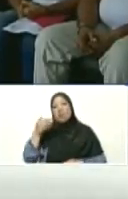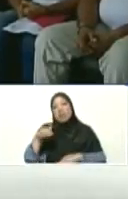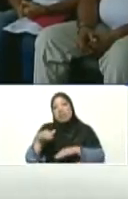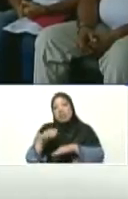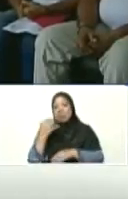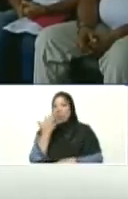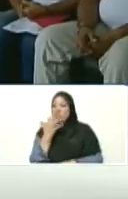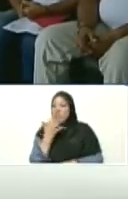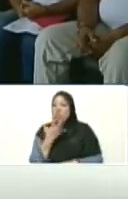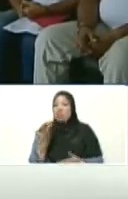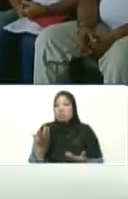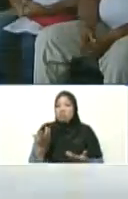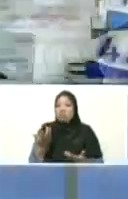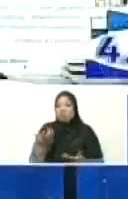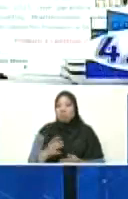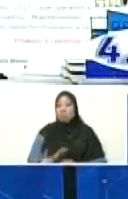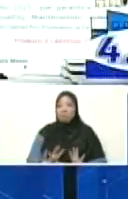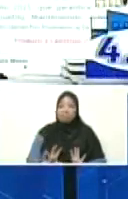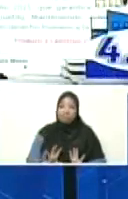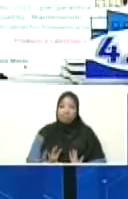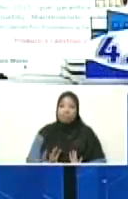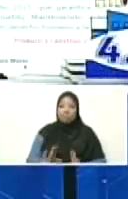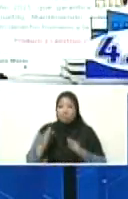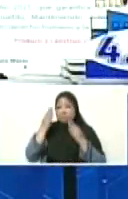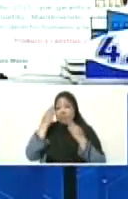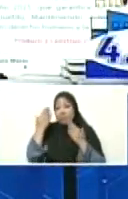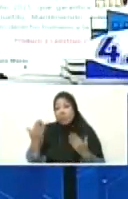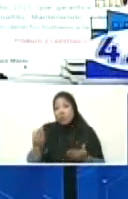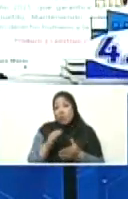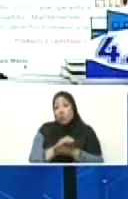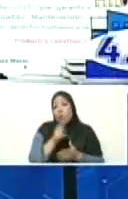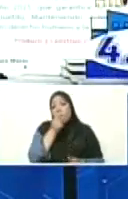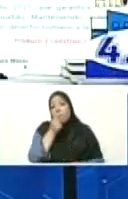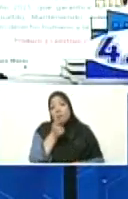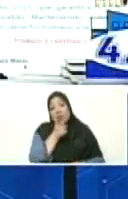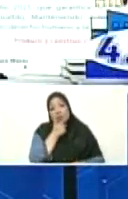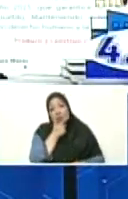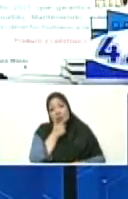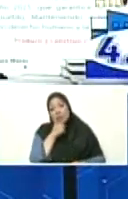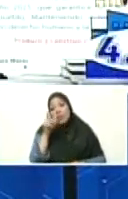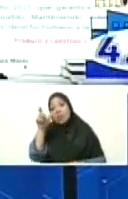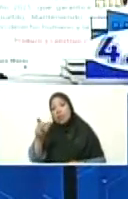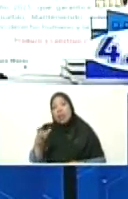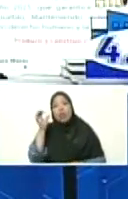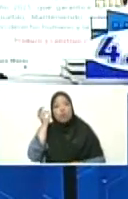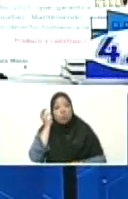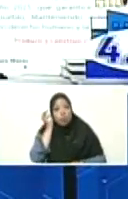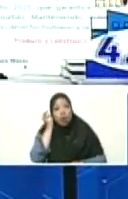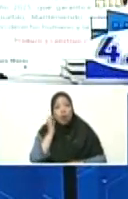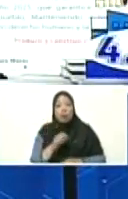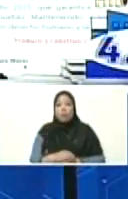Bueno, mi saludo, muy bonito habló Elianni Monasterio,